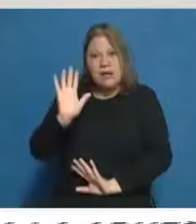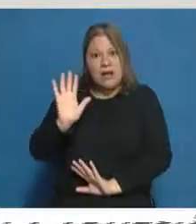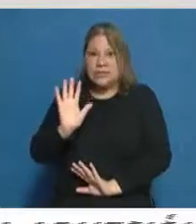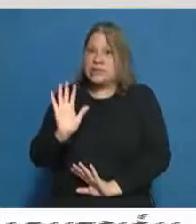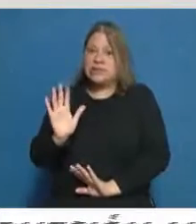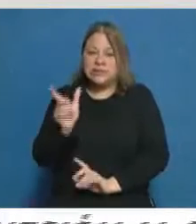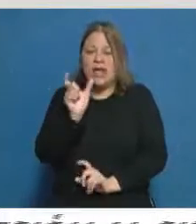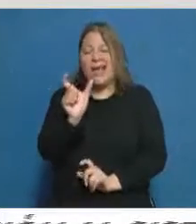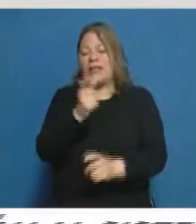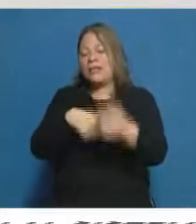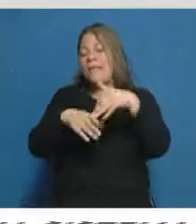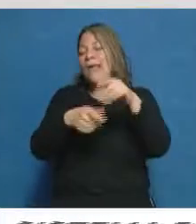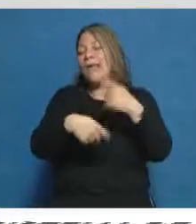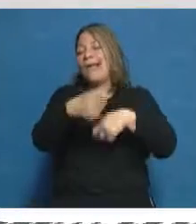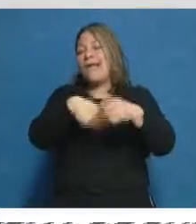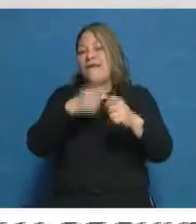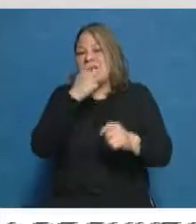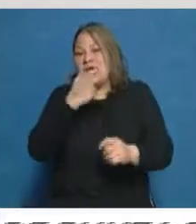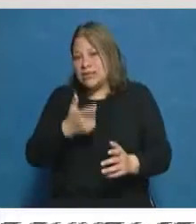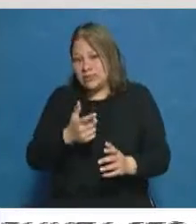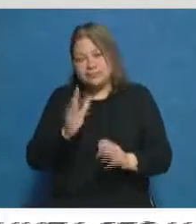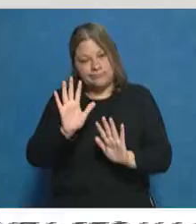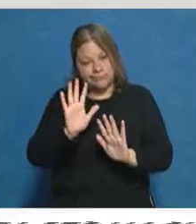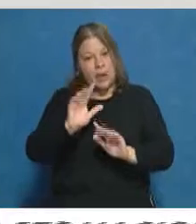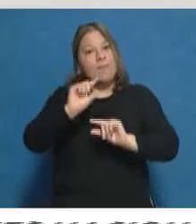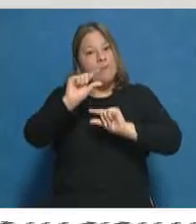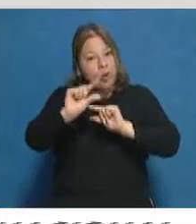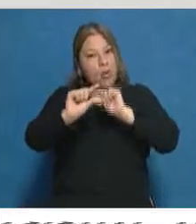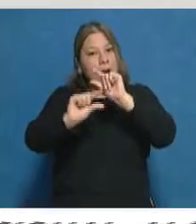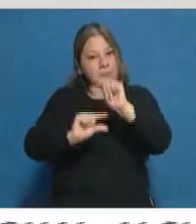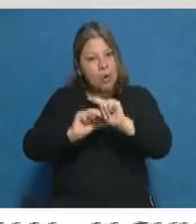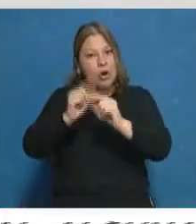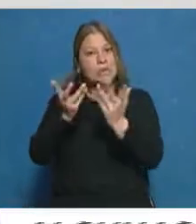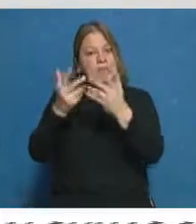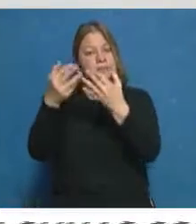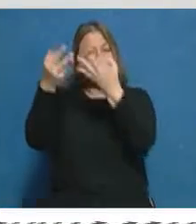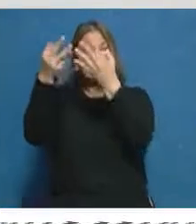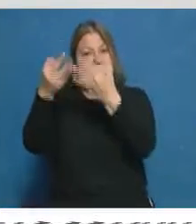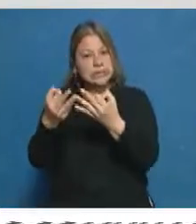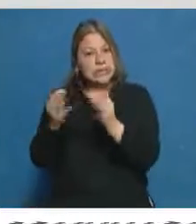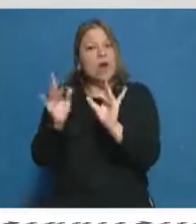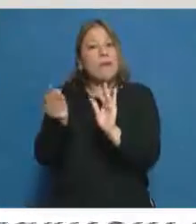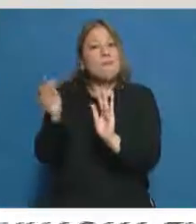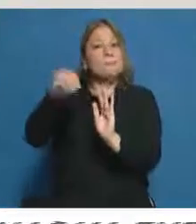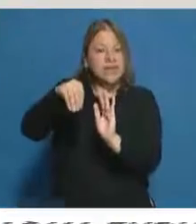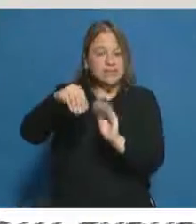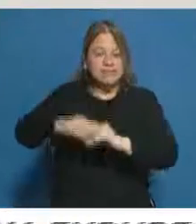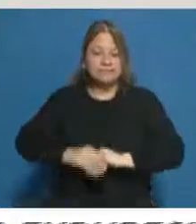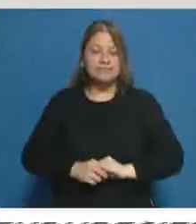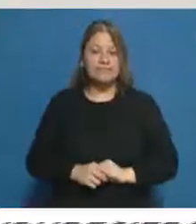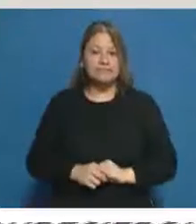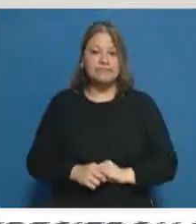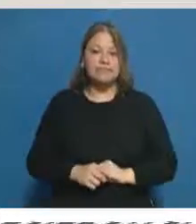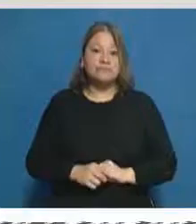bastante discrecional. Poco a poco se va formalizando y se va complejizando. Se